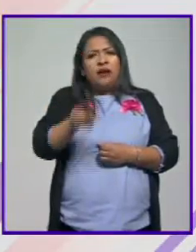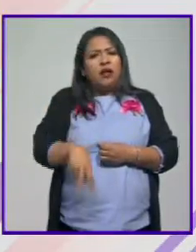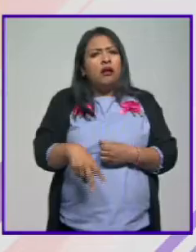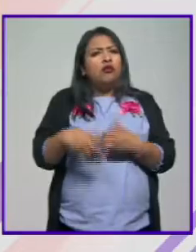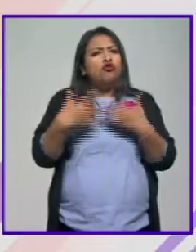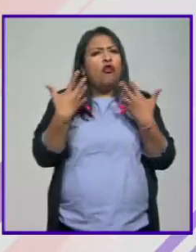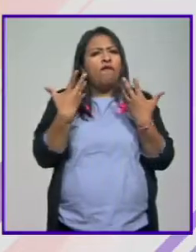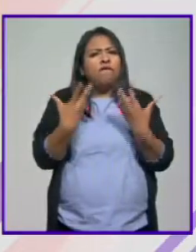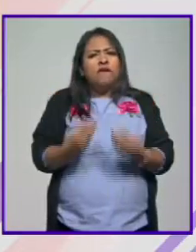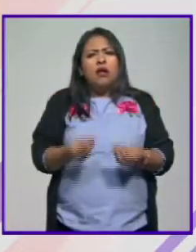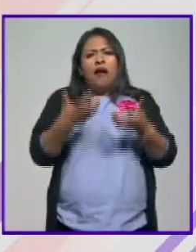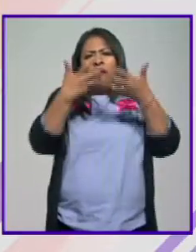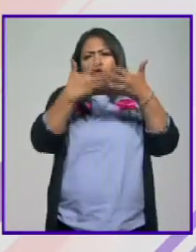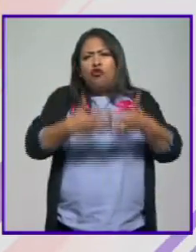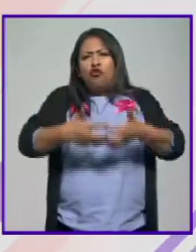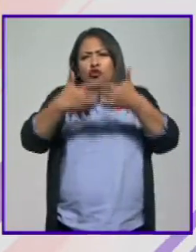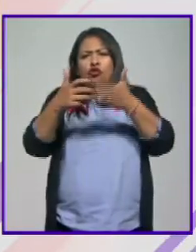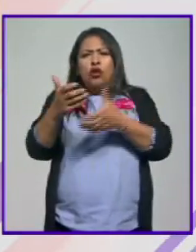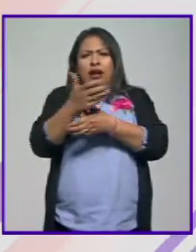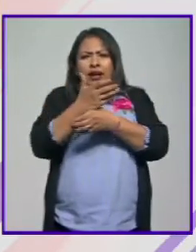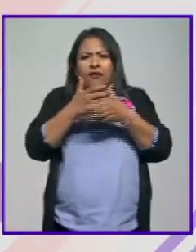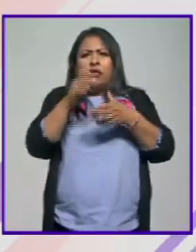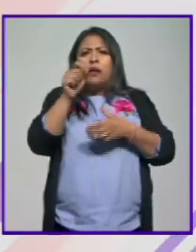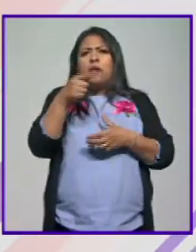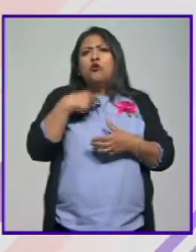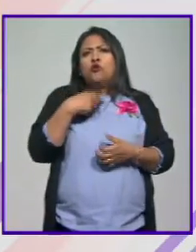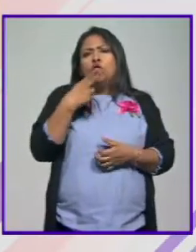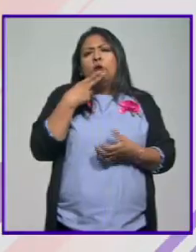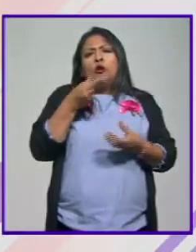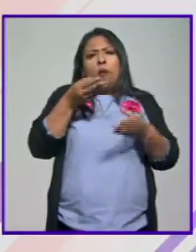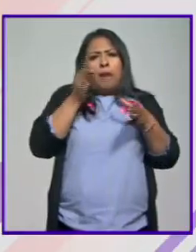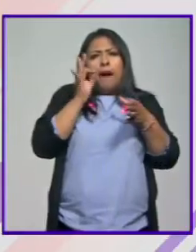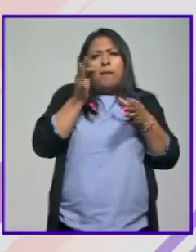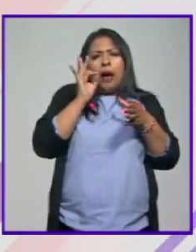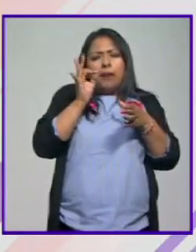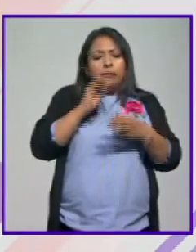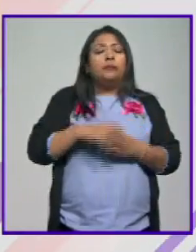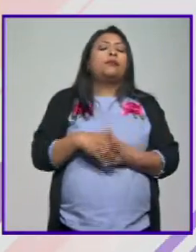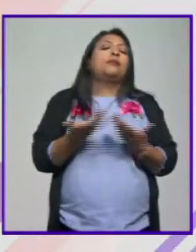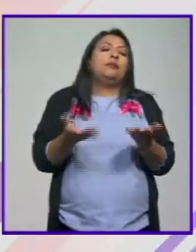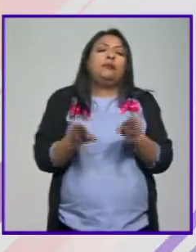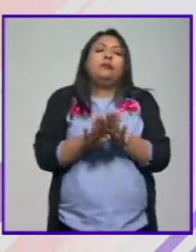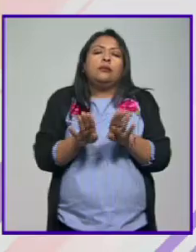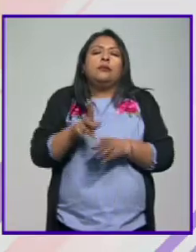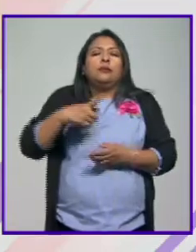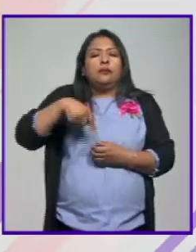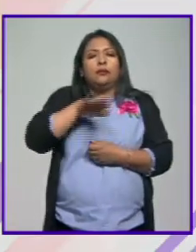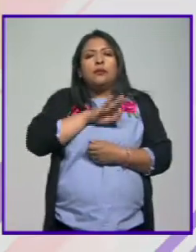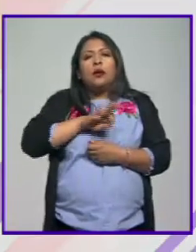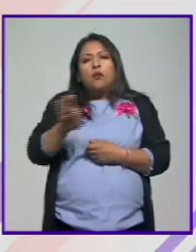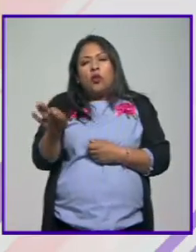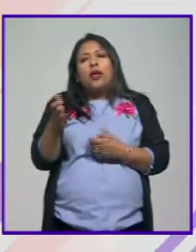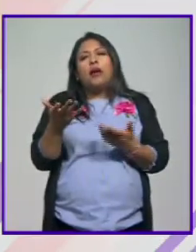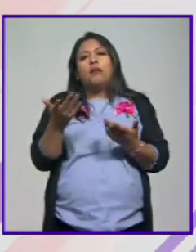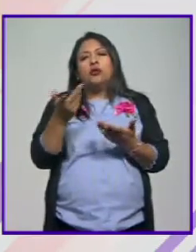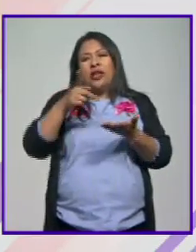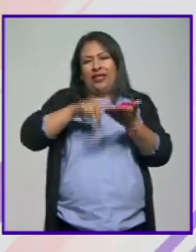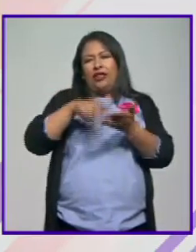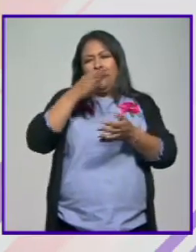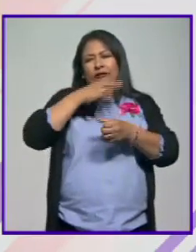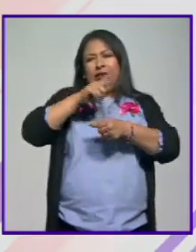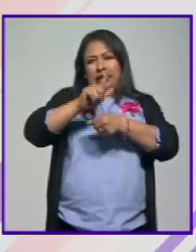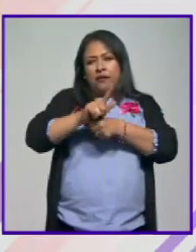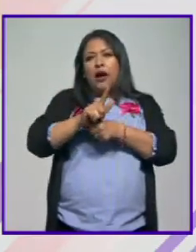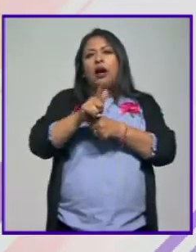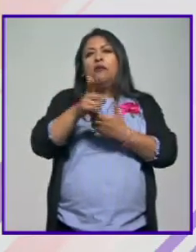es rica productora en café y también consumidora ¿cómo es que podemos también a través de este festival